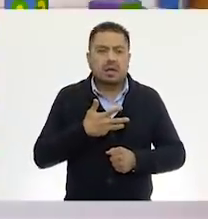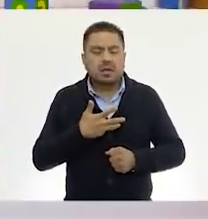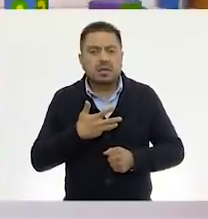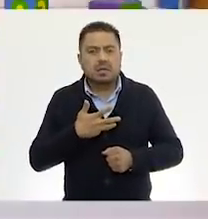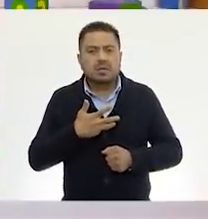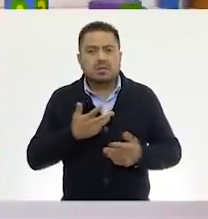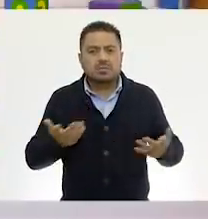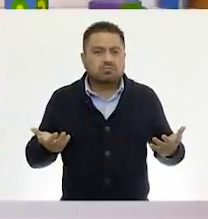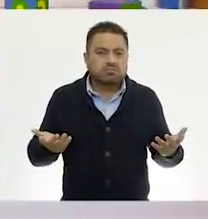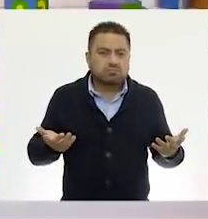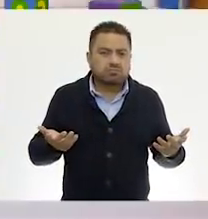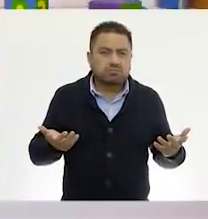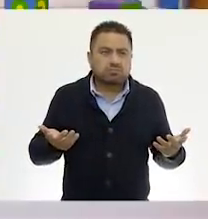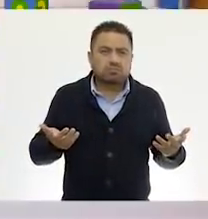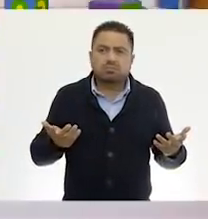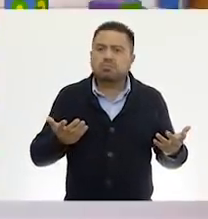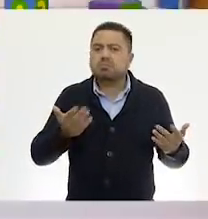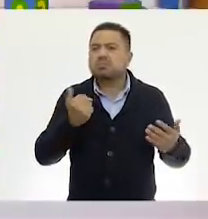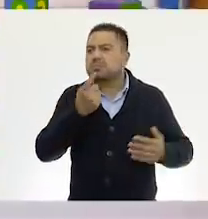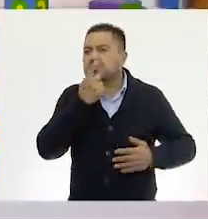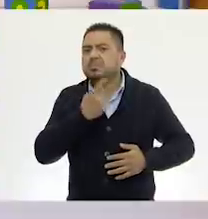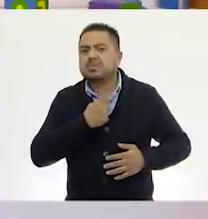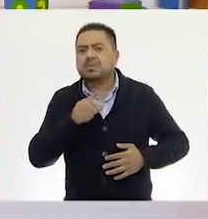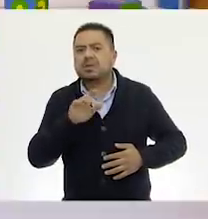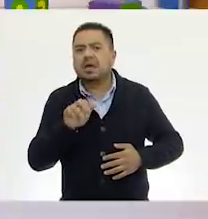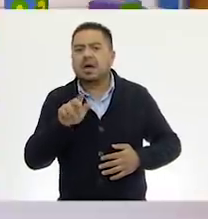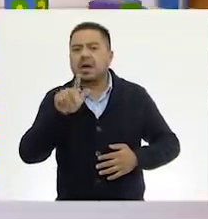¿Carlo? ¿Carnita? ¿Conita?